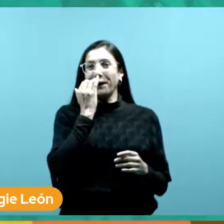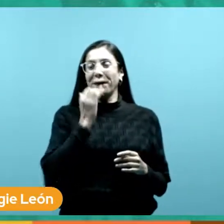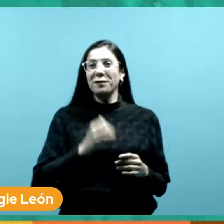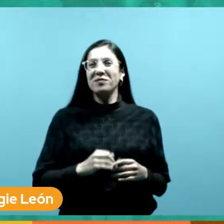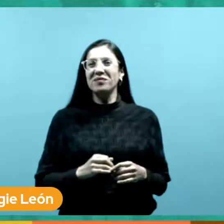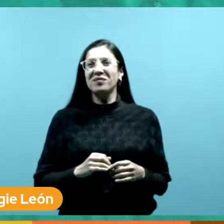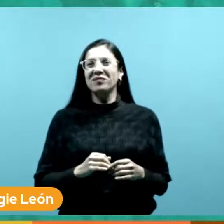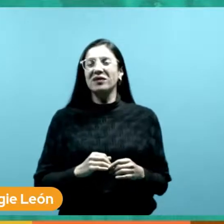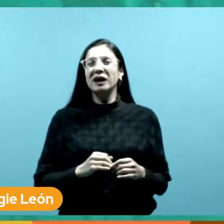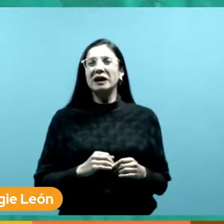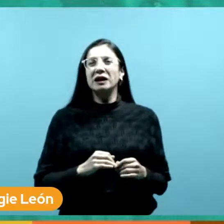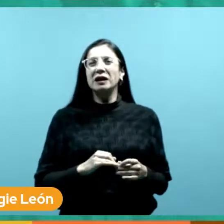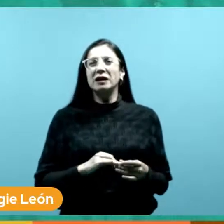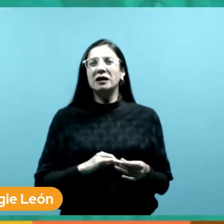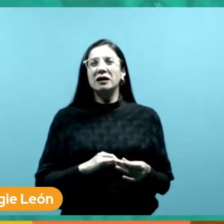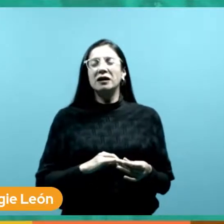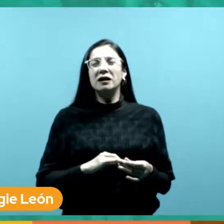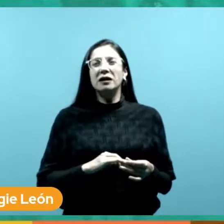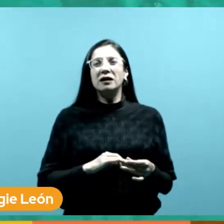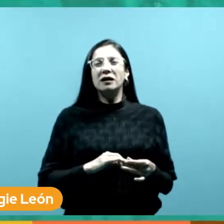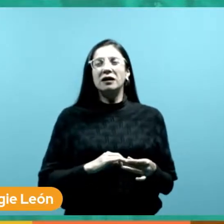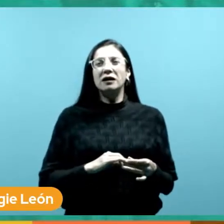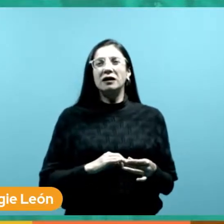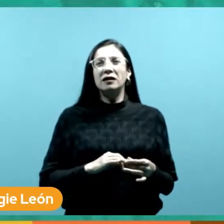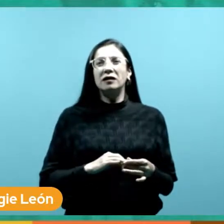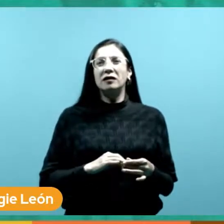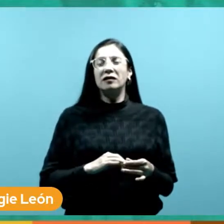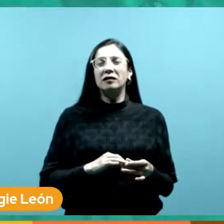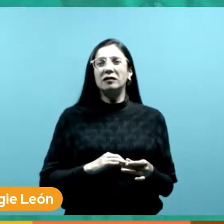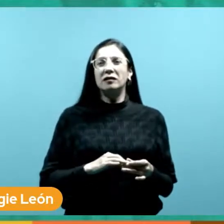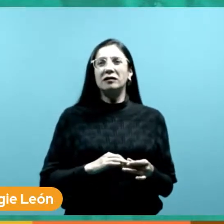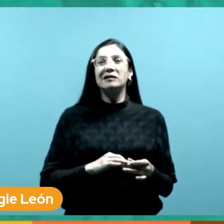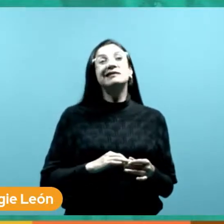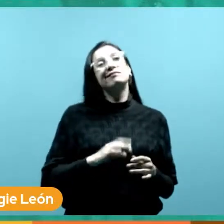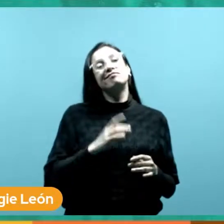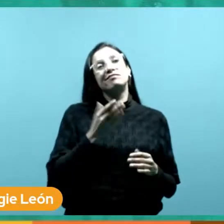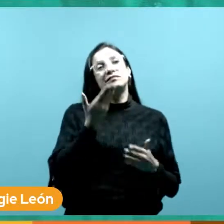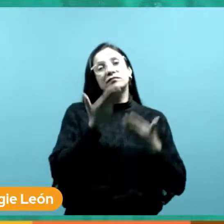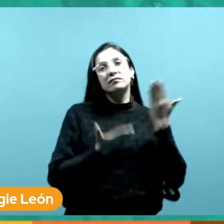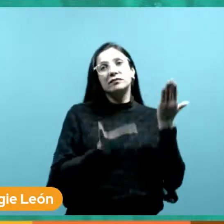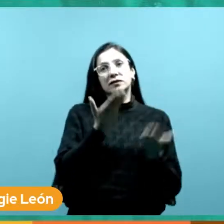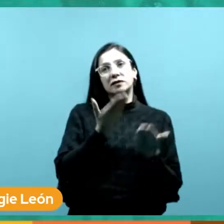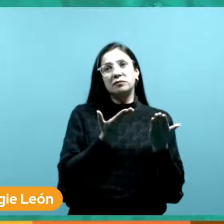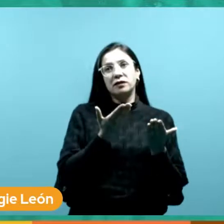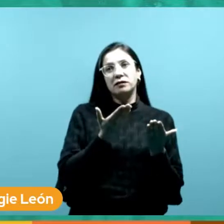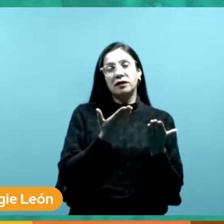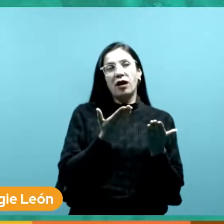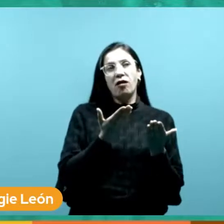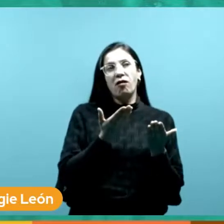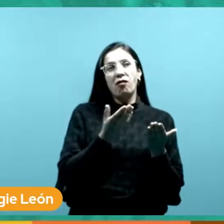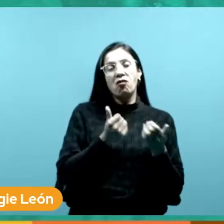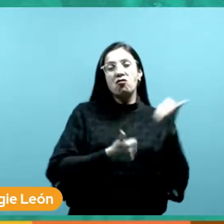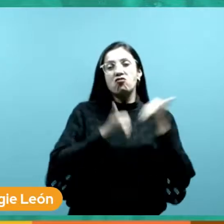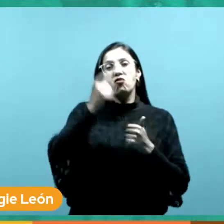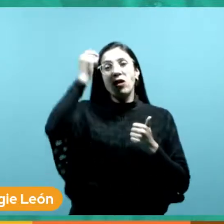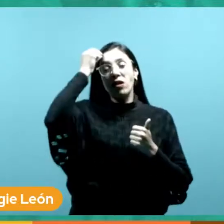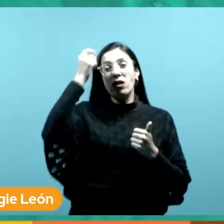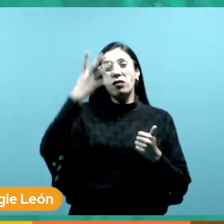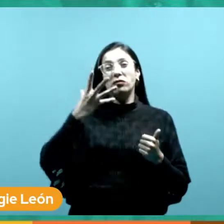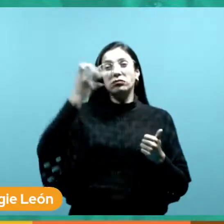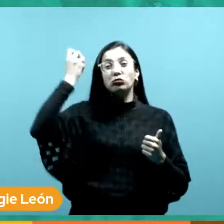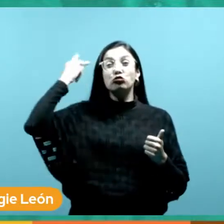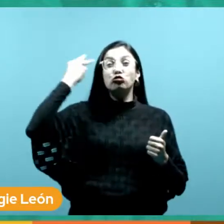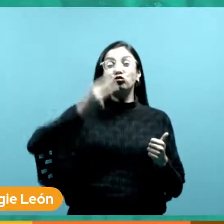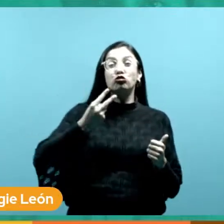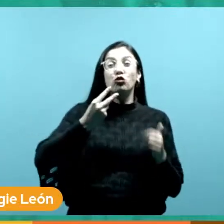¿dónde y a través de qué medio se preserva una memoria ¿no? sobre todo cuando es oral que es